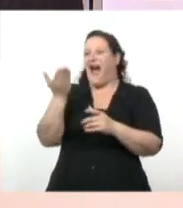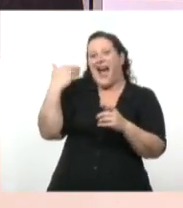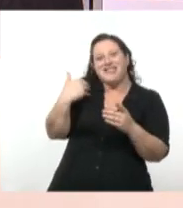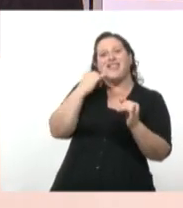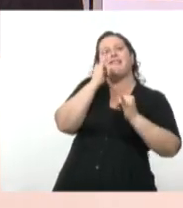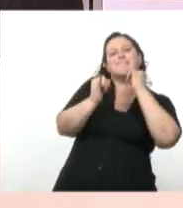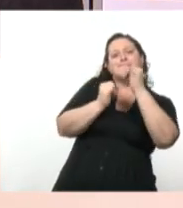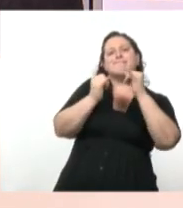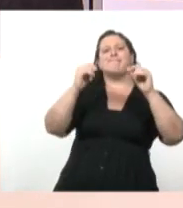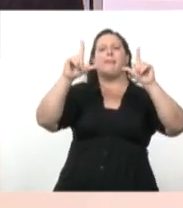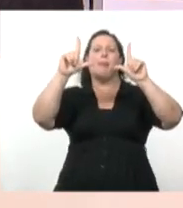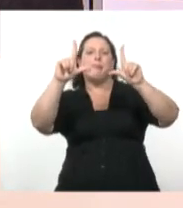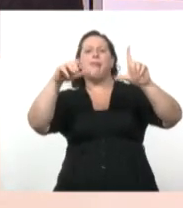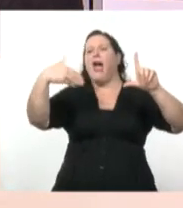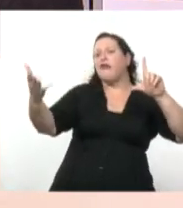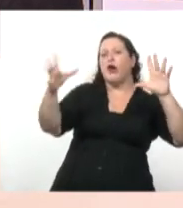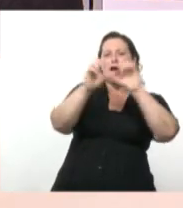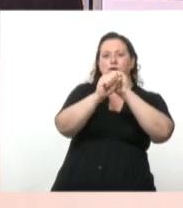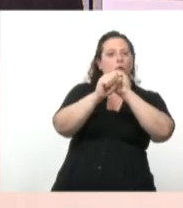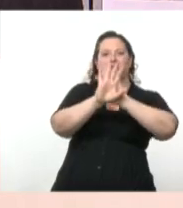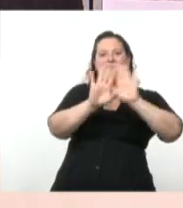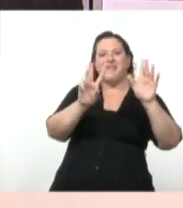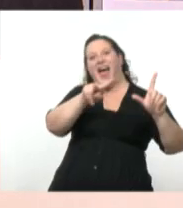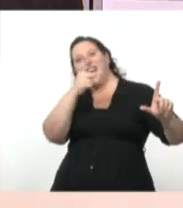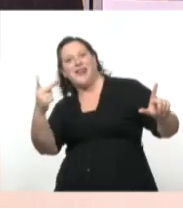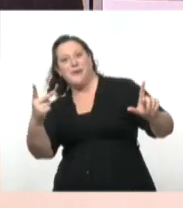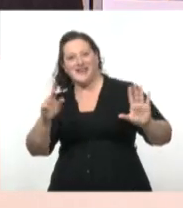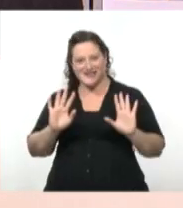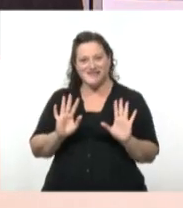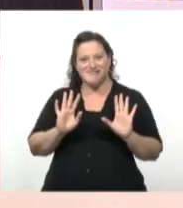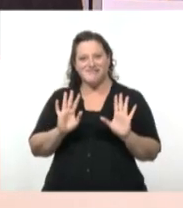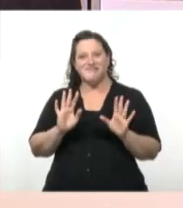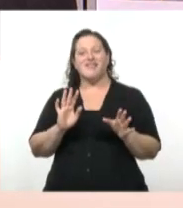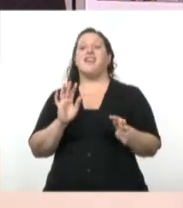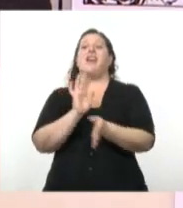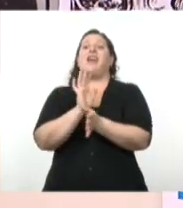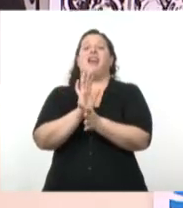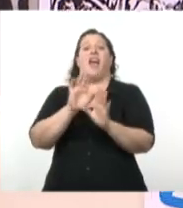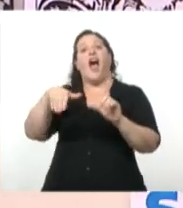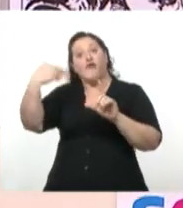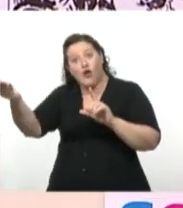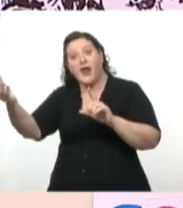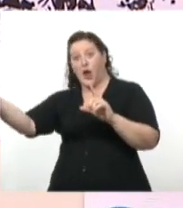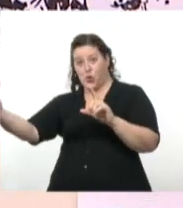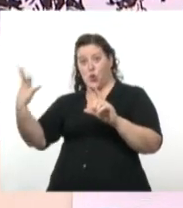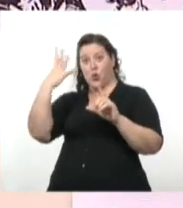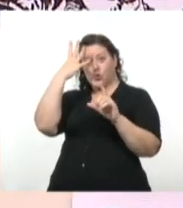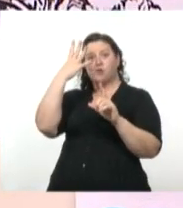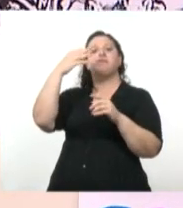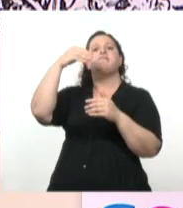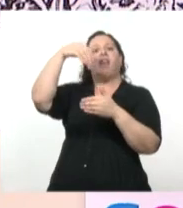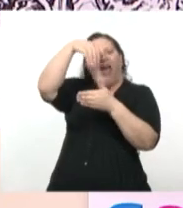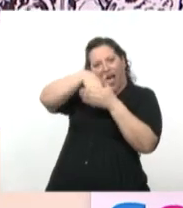entonces, fíjate que la imagen tiene esta cosa lateralizada. Tenemos de un lado una situación de luz y de otro lado una situación de